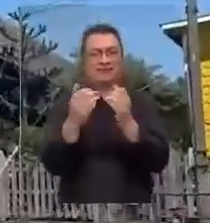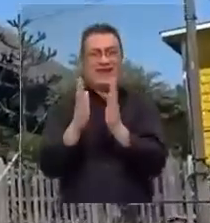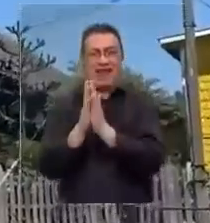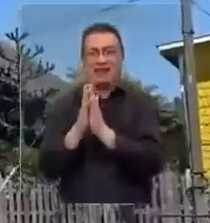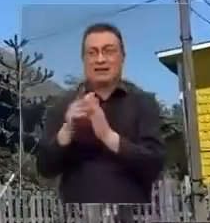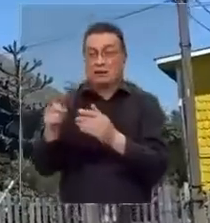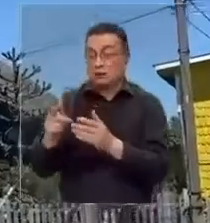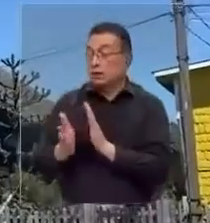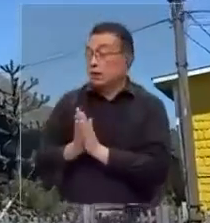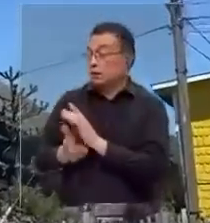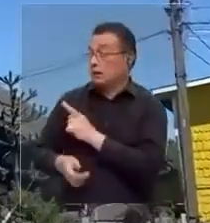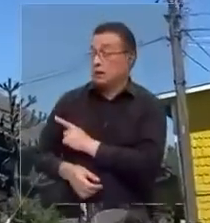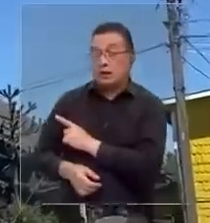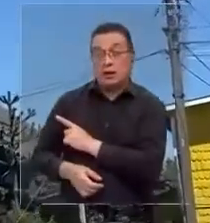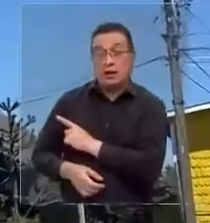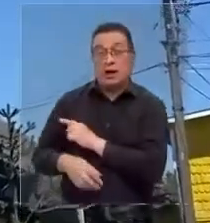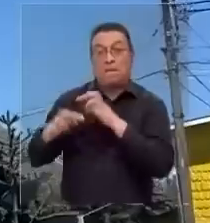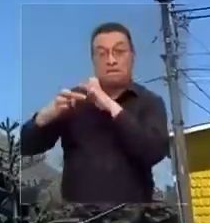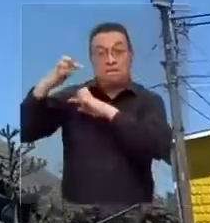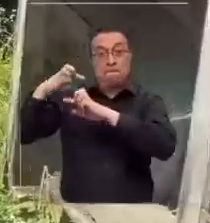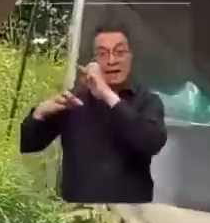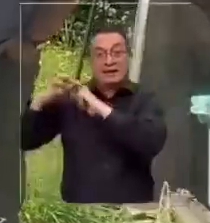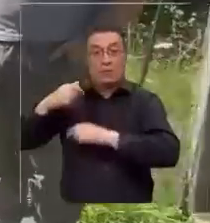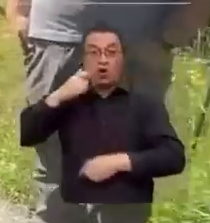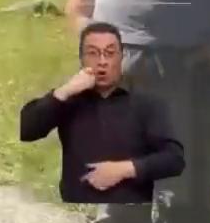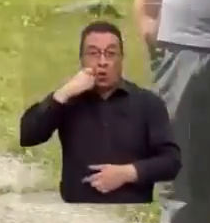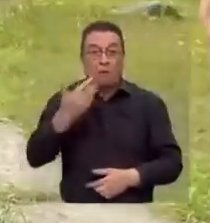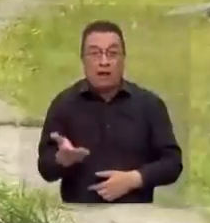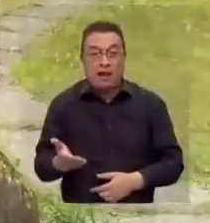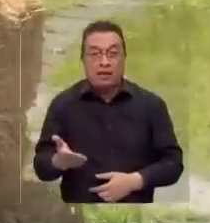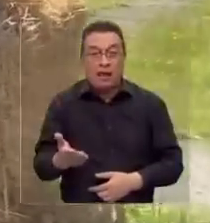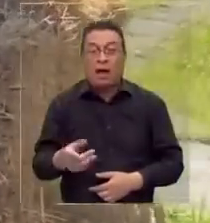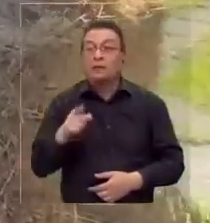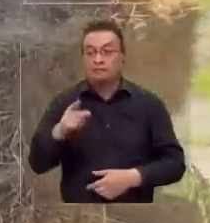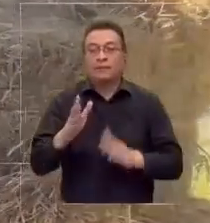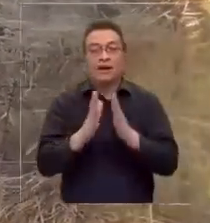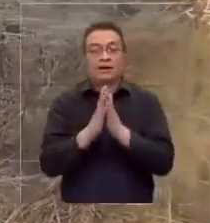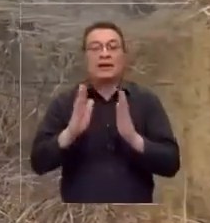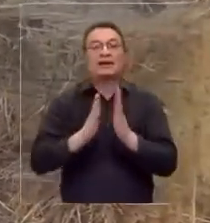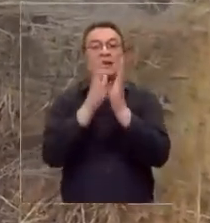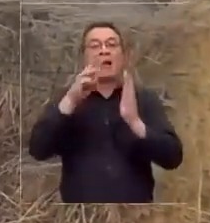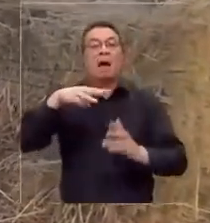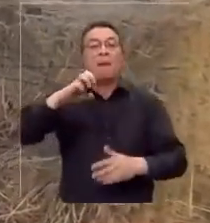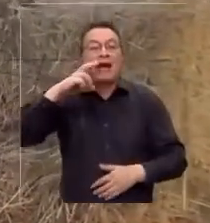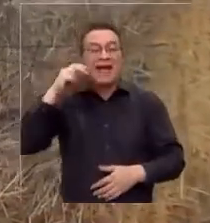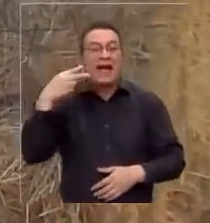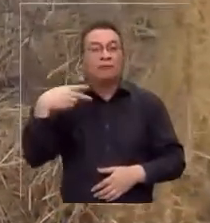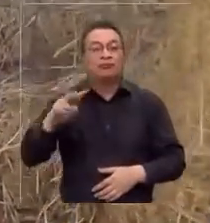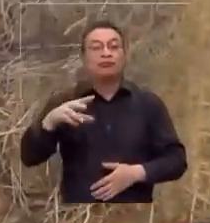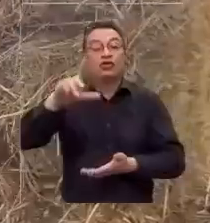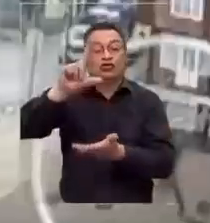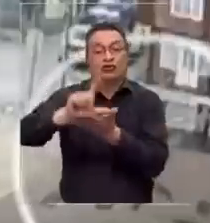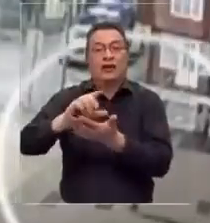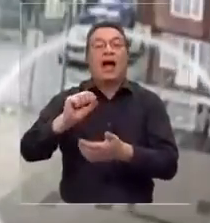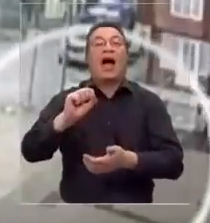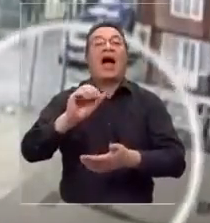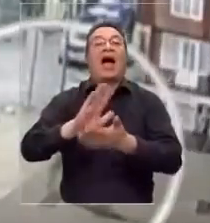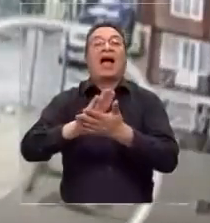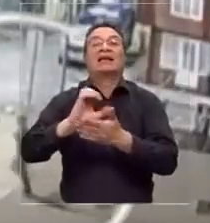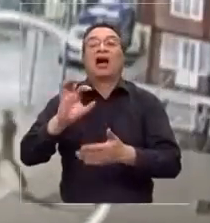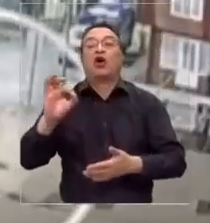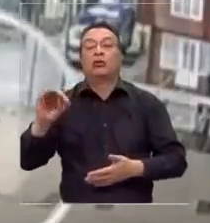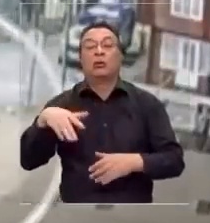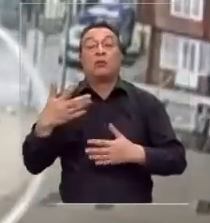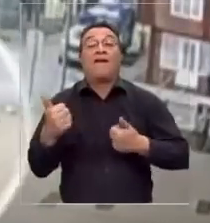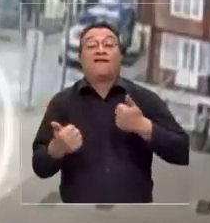cualquiera, precisamente una que es Patrimonio de la Humanidad. Así quedó la iglesia Santa María Loreto de Achao. Todo esto tras una fiesta